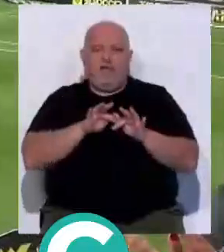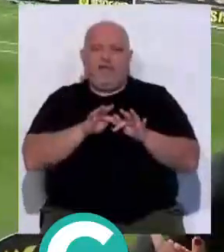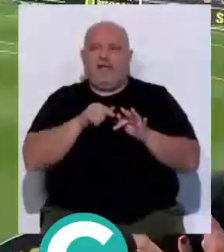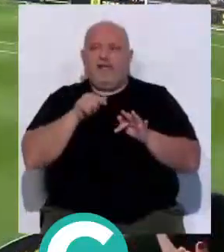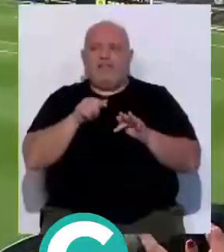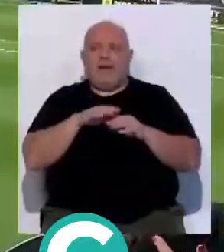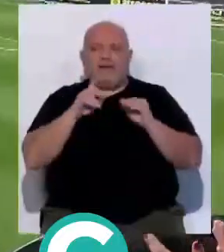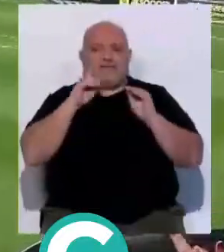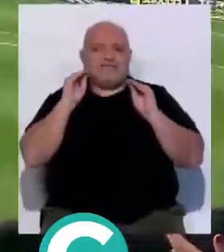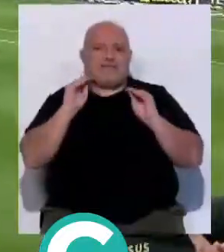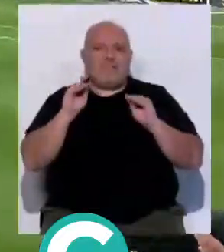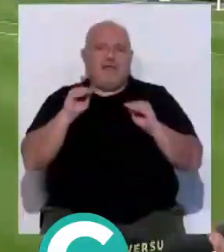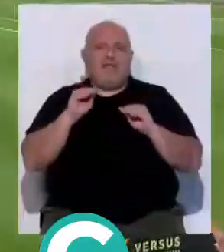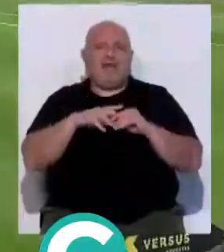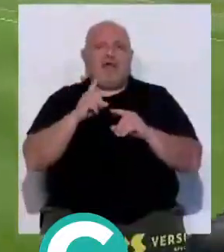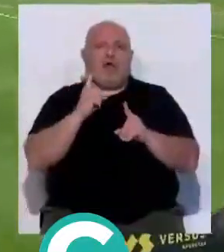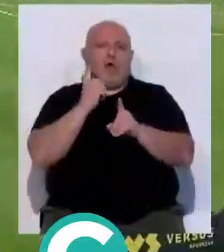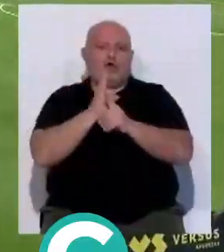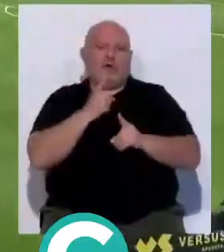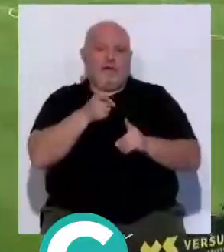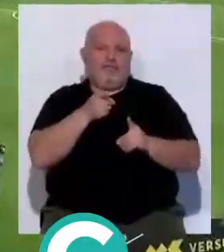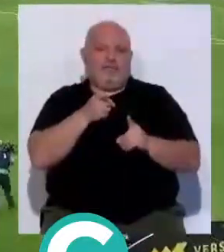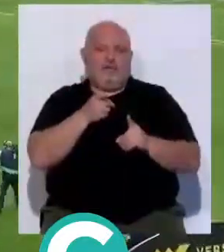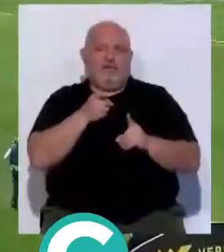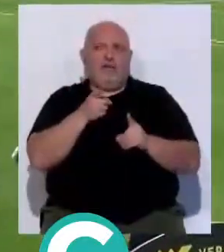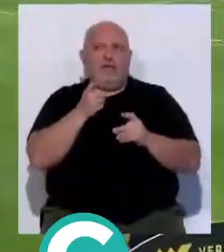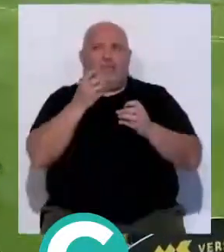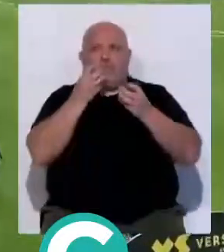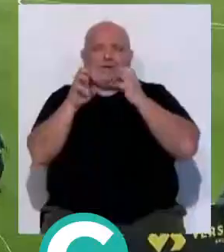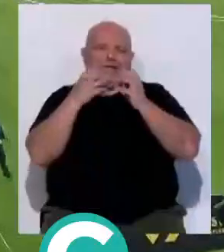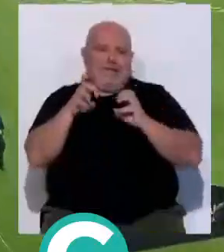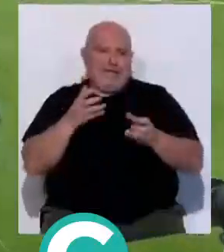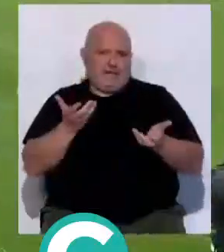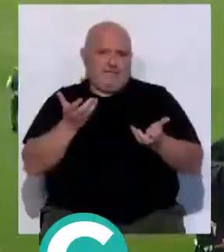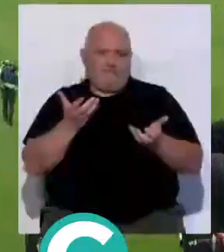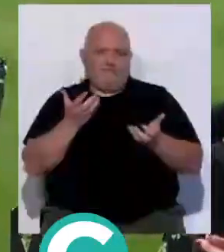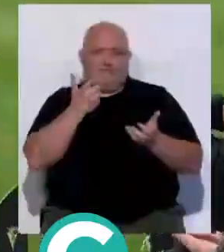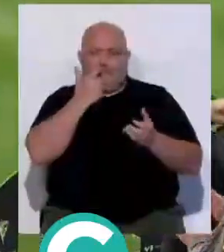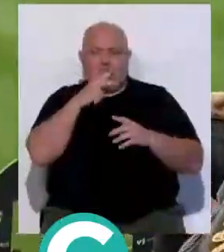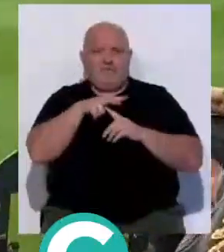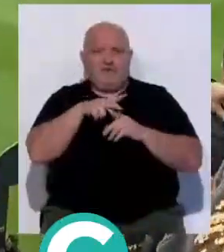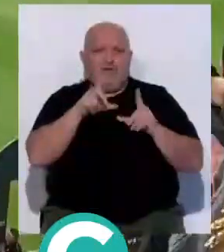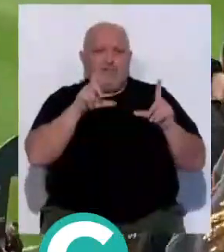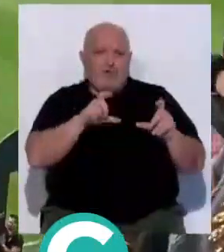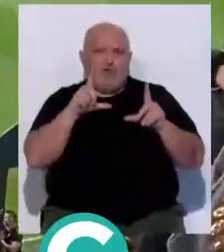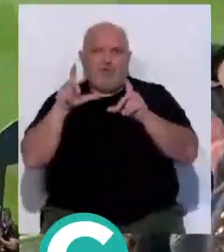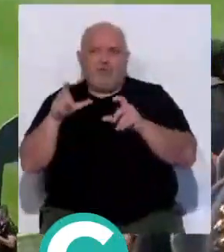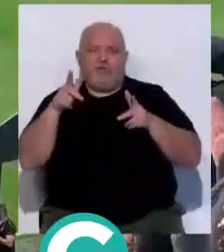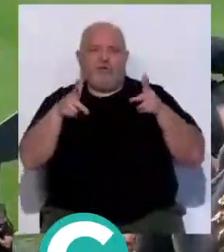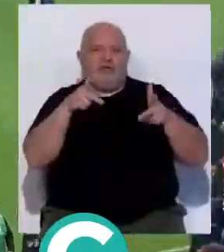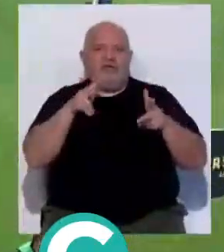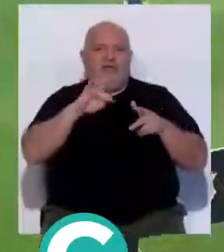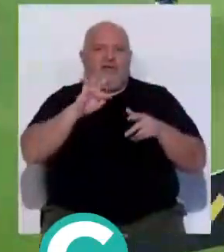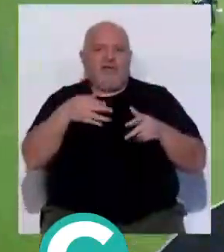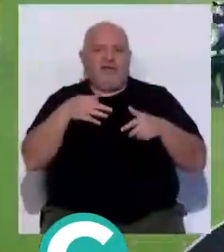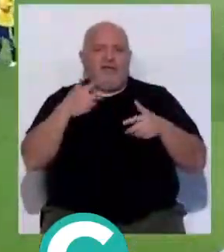ya que es esencial para que la propuesta salga, para que no sea una protesta de pocos minutos, sino que cualquier plano de televisión o fotografía que se tome siempre,